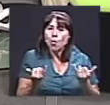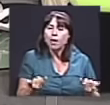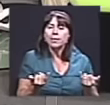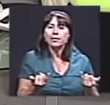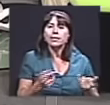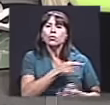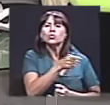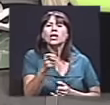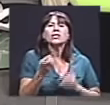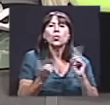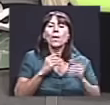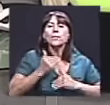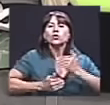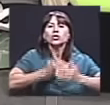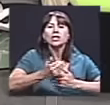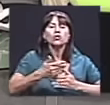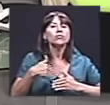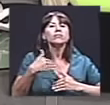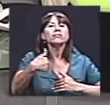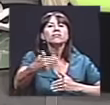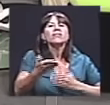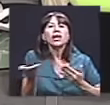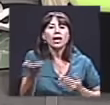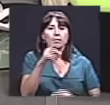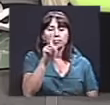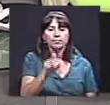¿qué viene a continuación?